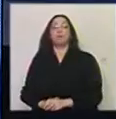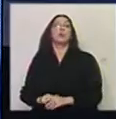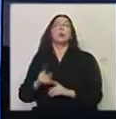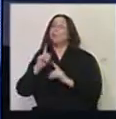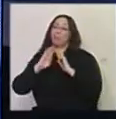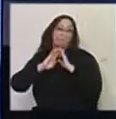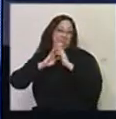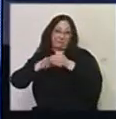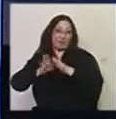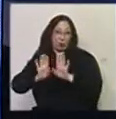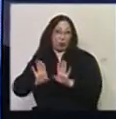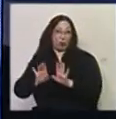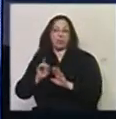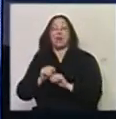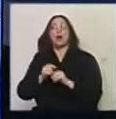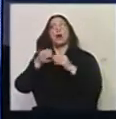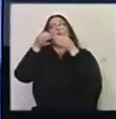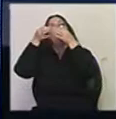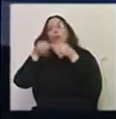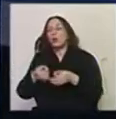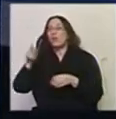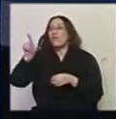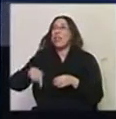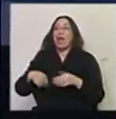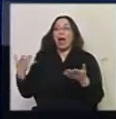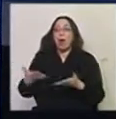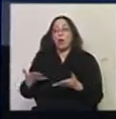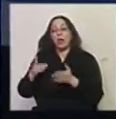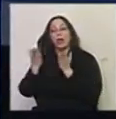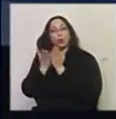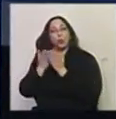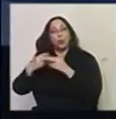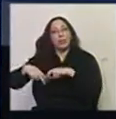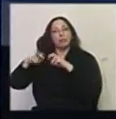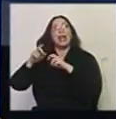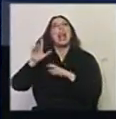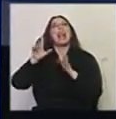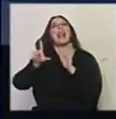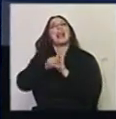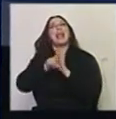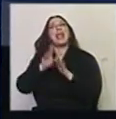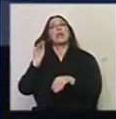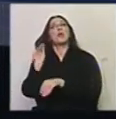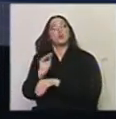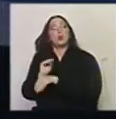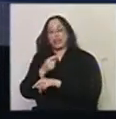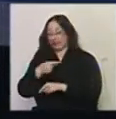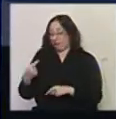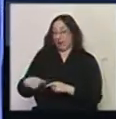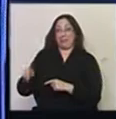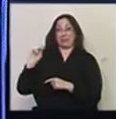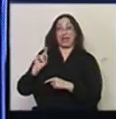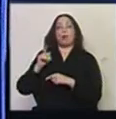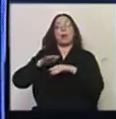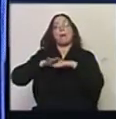pregunta, ya que estamos en eso. Justo se viene una ley o se está estudiando una ley nacional de cultura. La semana pasada hubo una